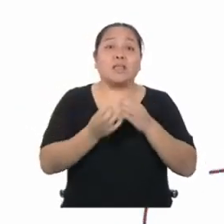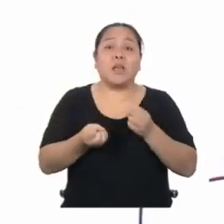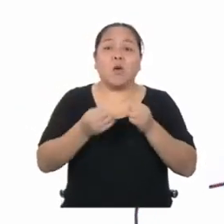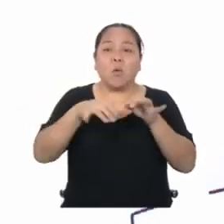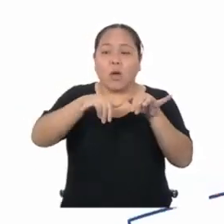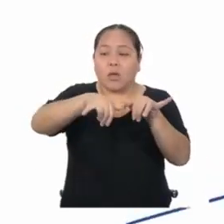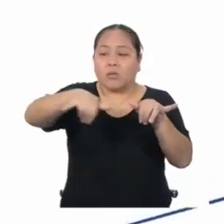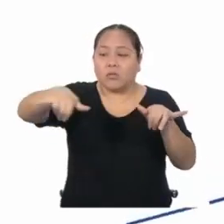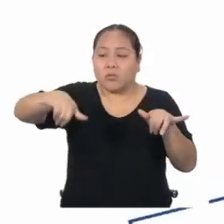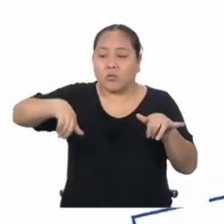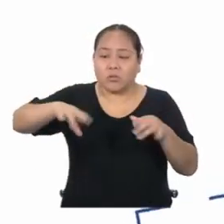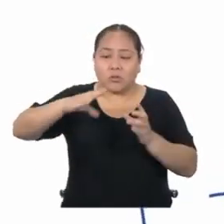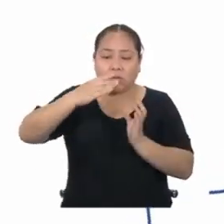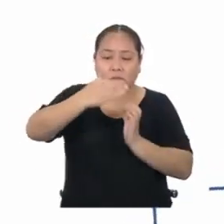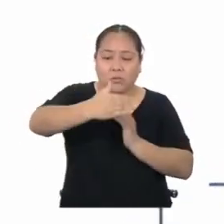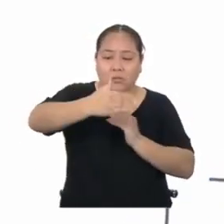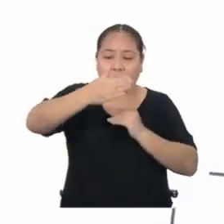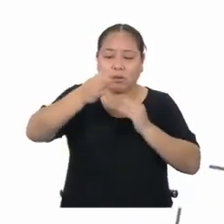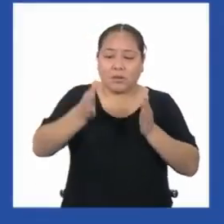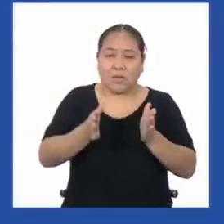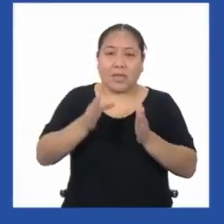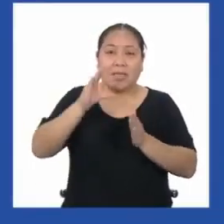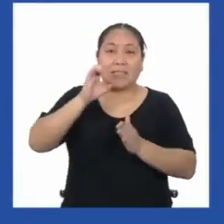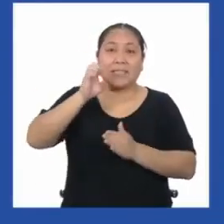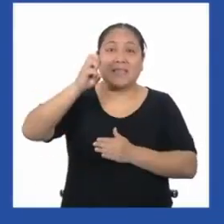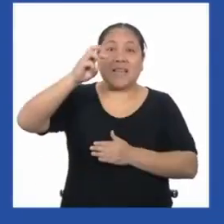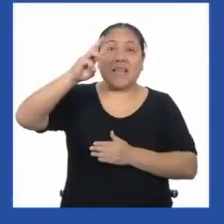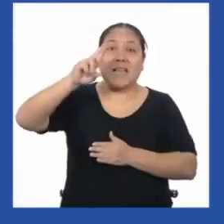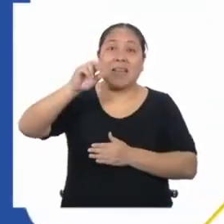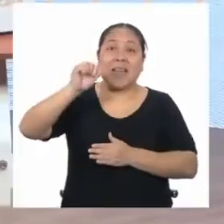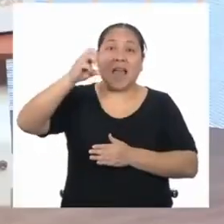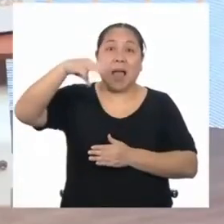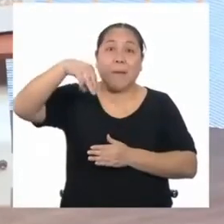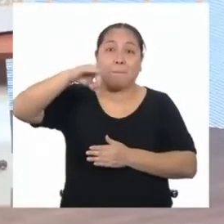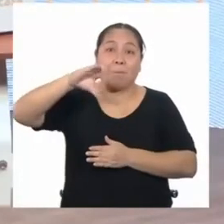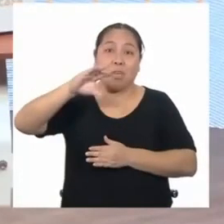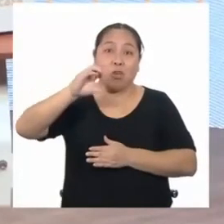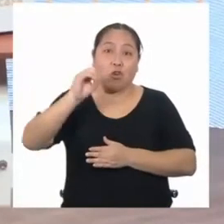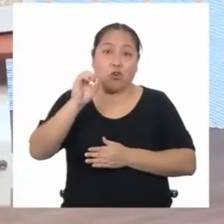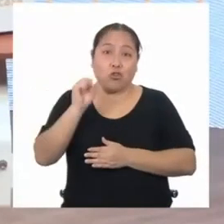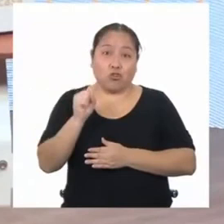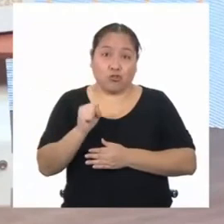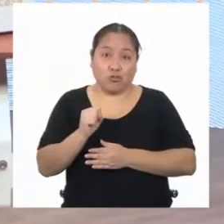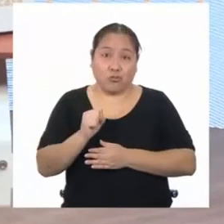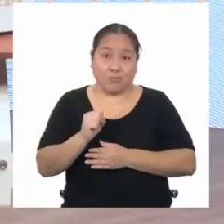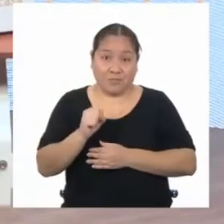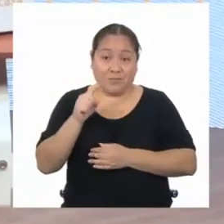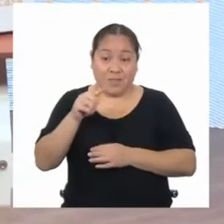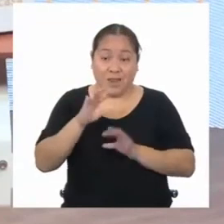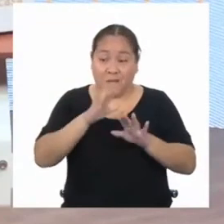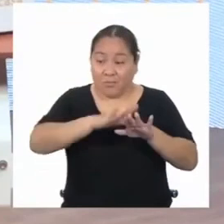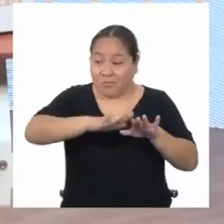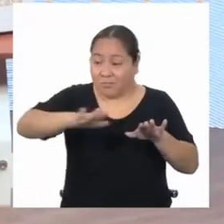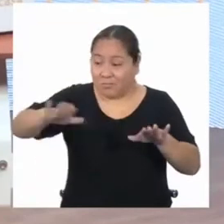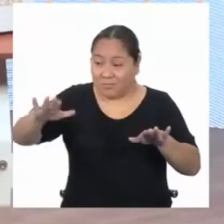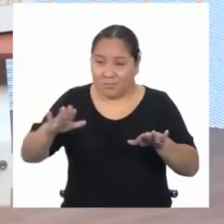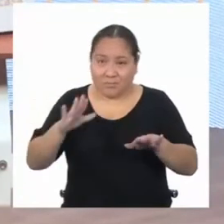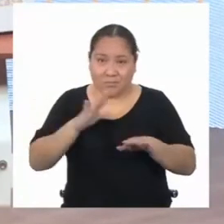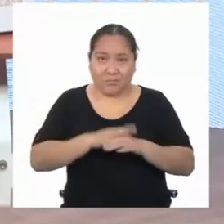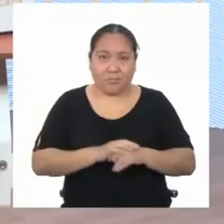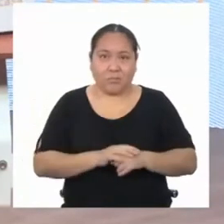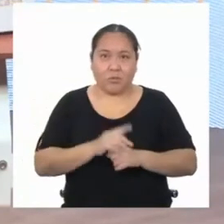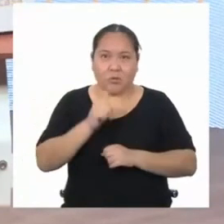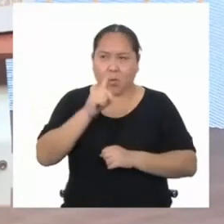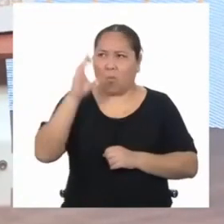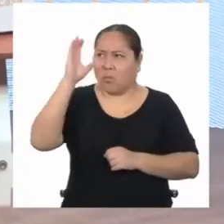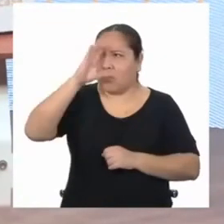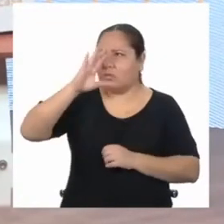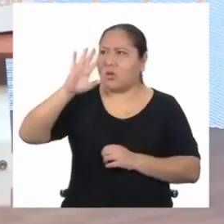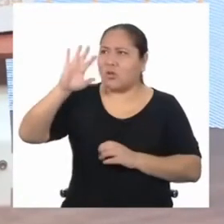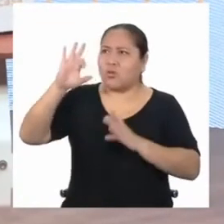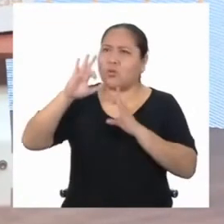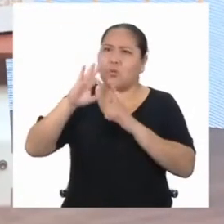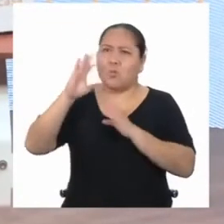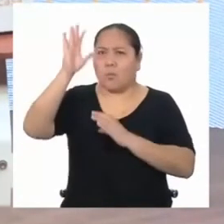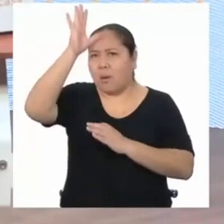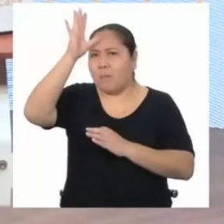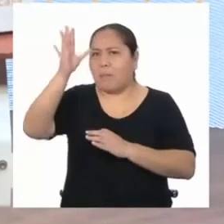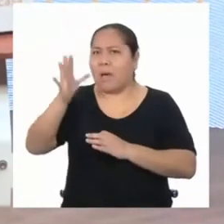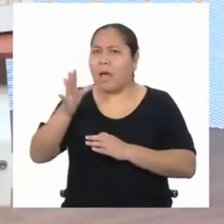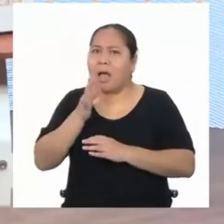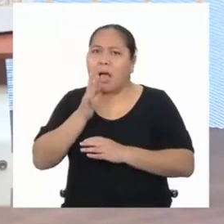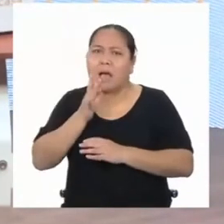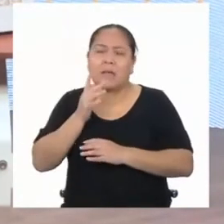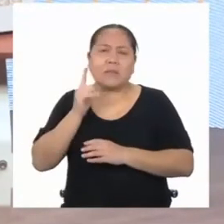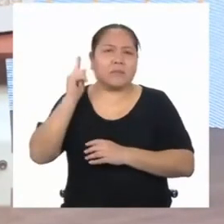cerámicos necesitas para remodelar el piso. No tienen que cumplir este reto individualmente. Busquen a sus padres, hermanas,